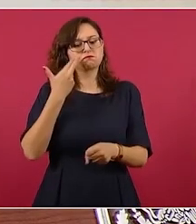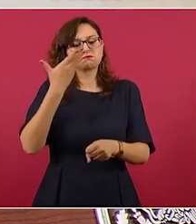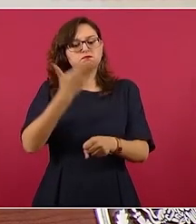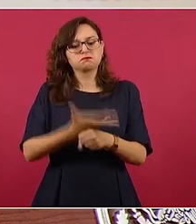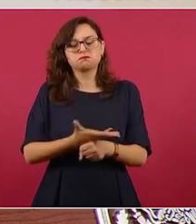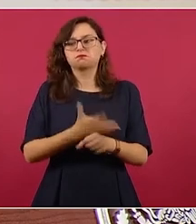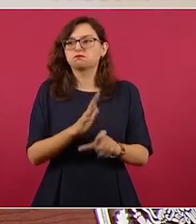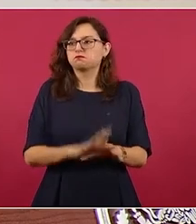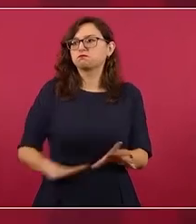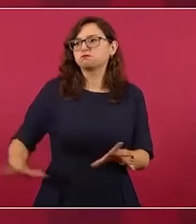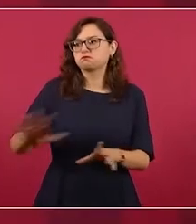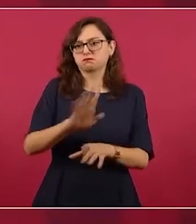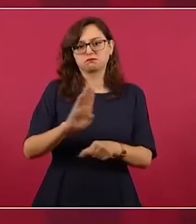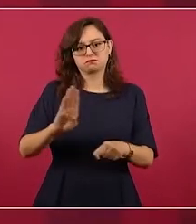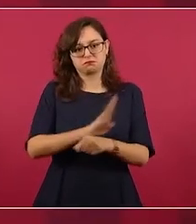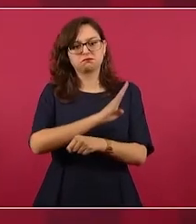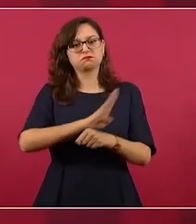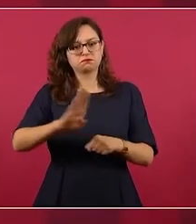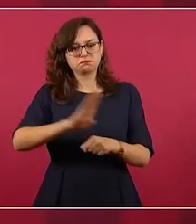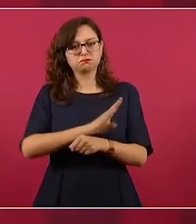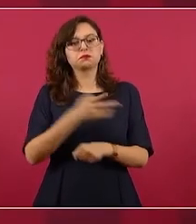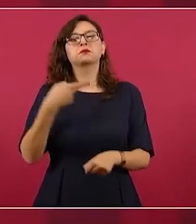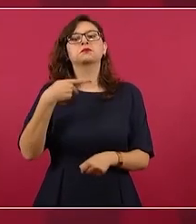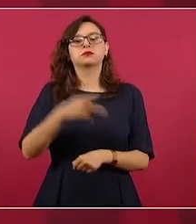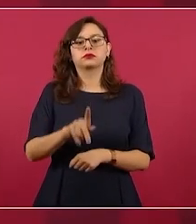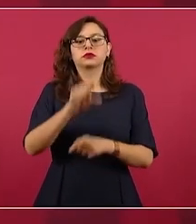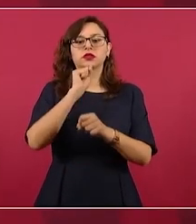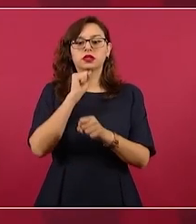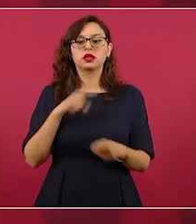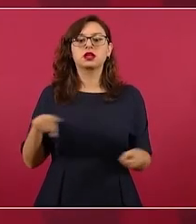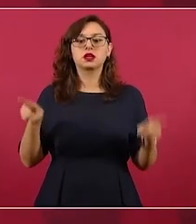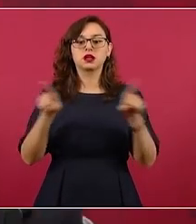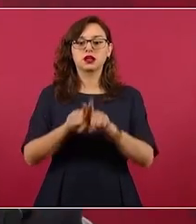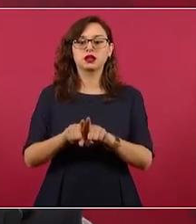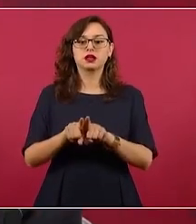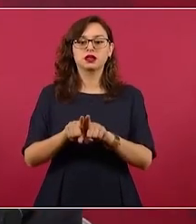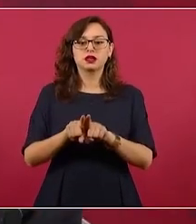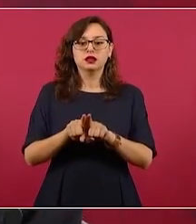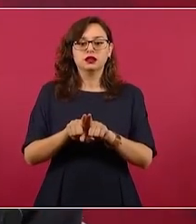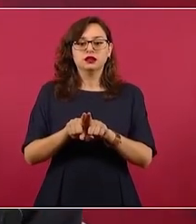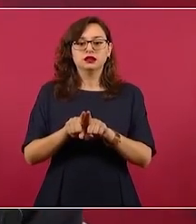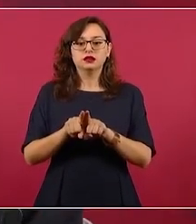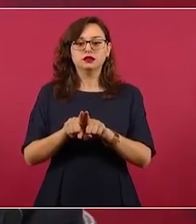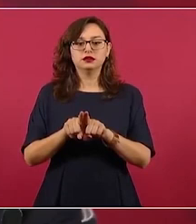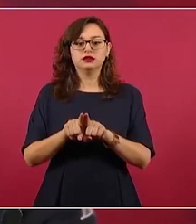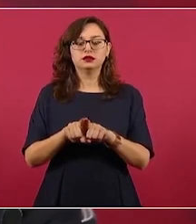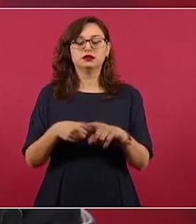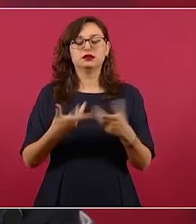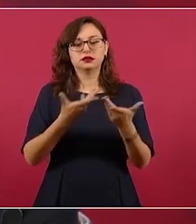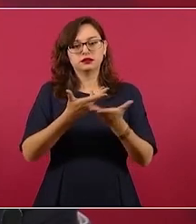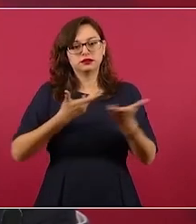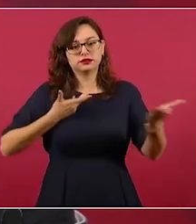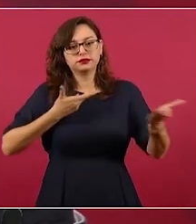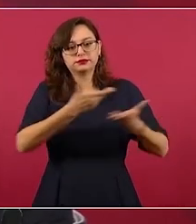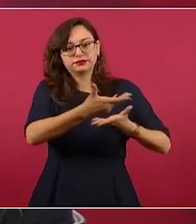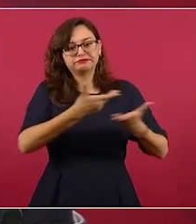beneficio de nuestros pueblos pero también es una relación de simpatía